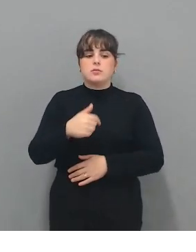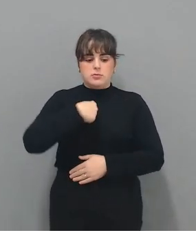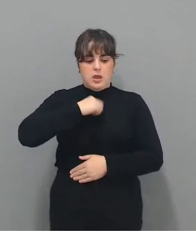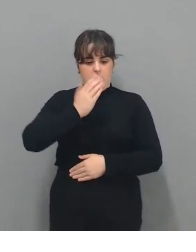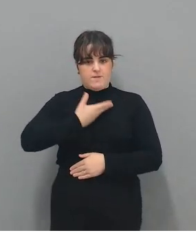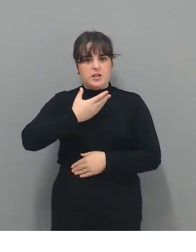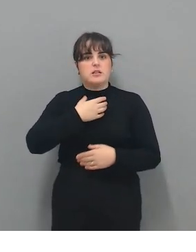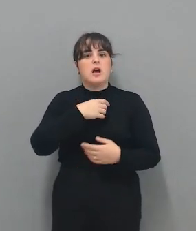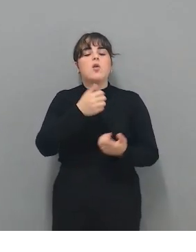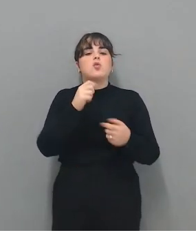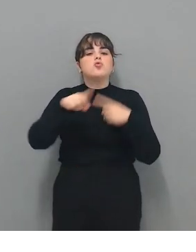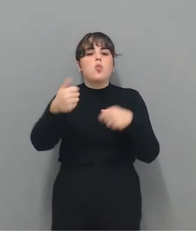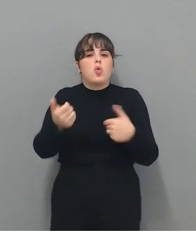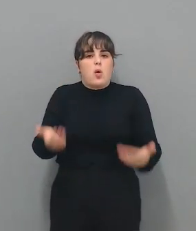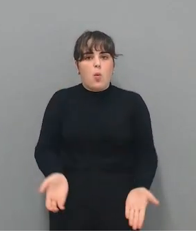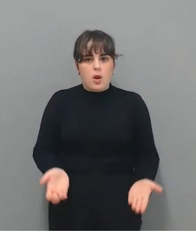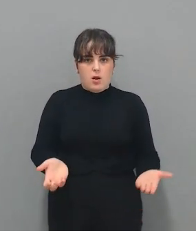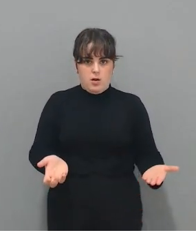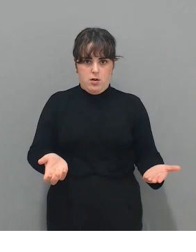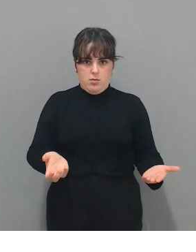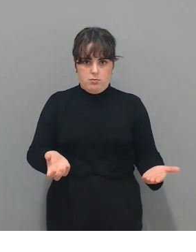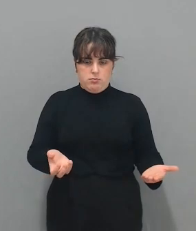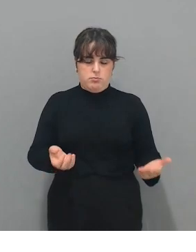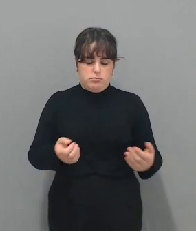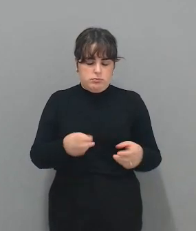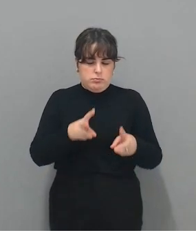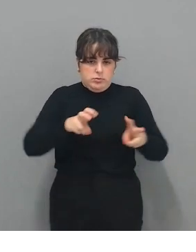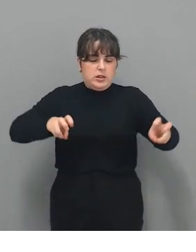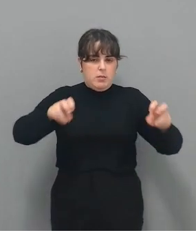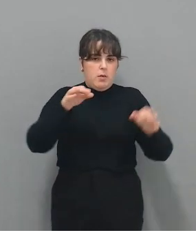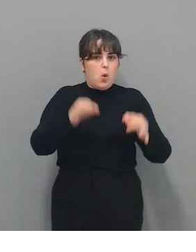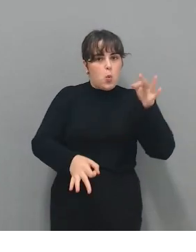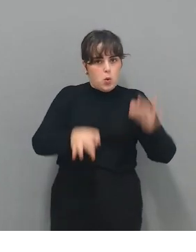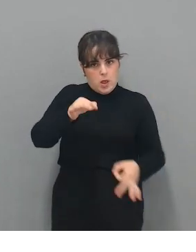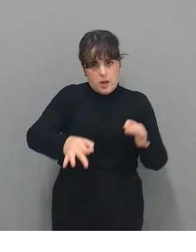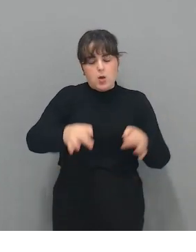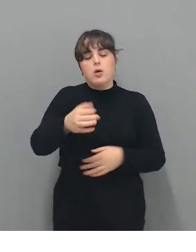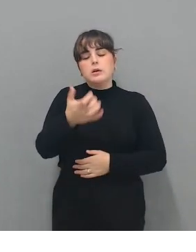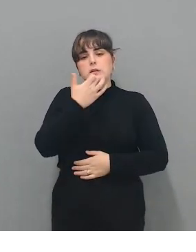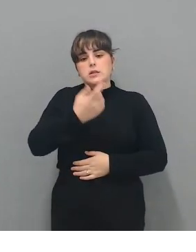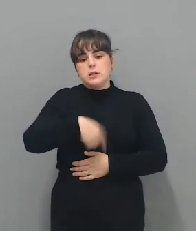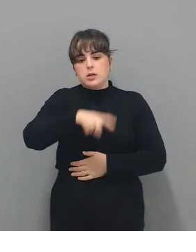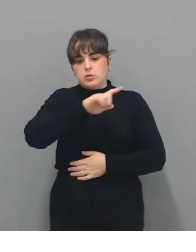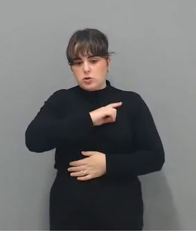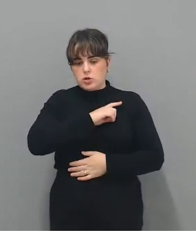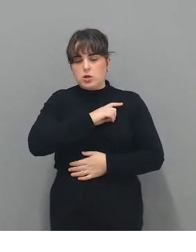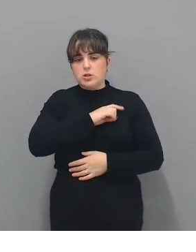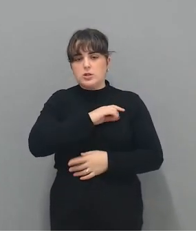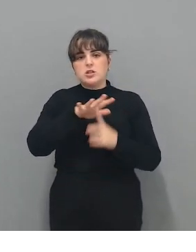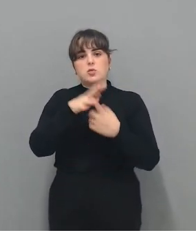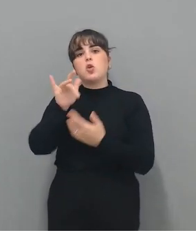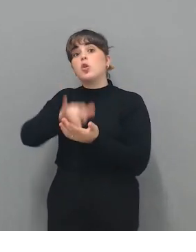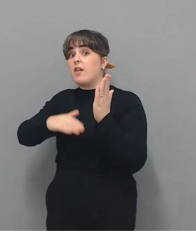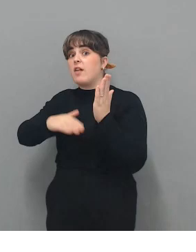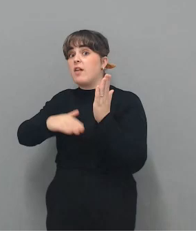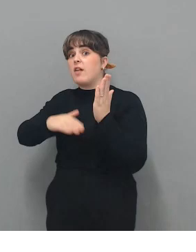el mundo jurídico. Es decir, si nos ceñimos a lo de Valencia, que ha pasado ahora en Valencia, pues la gente